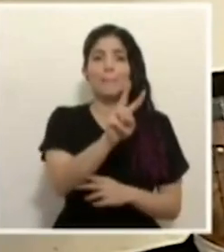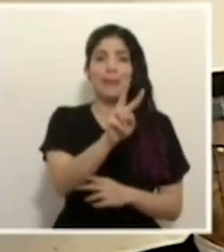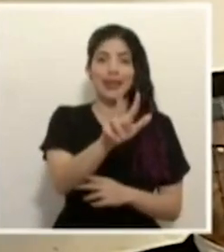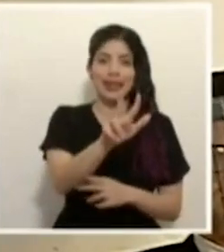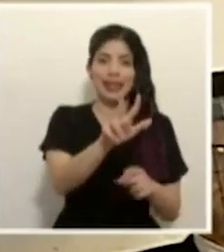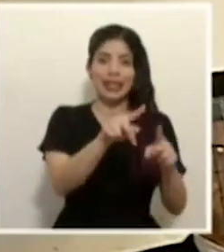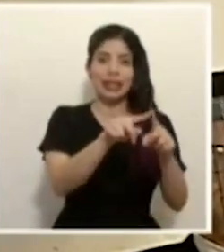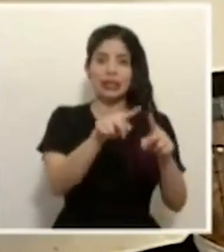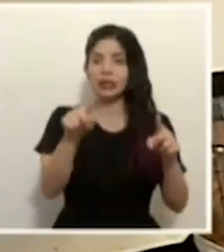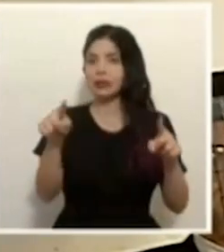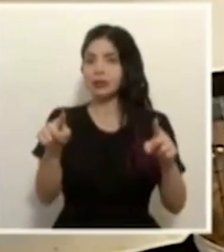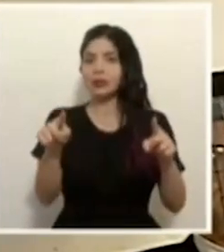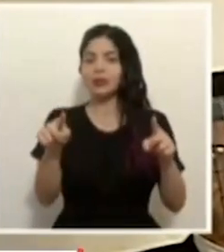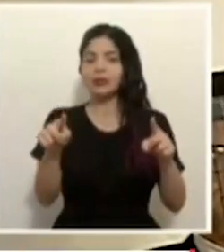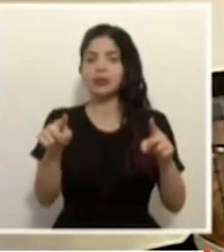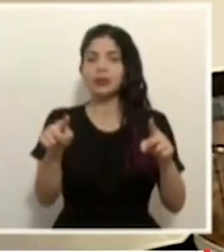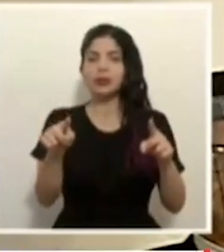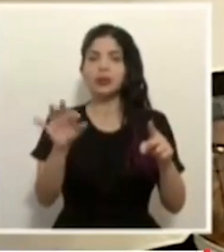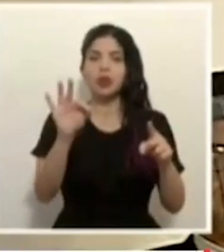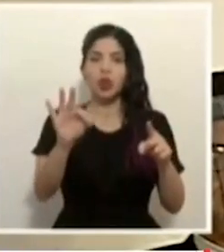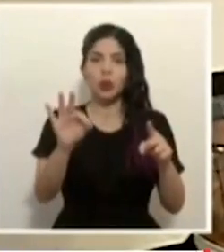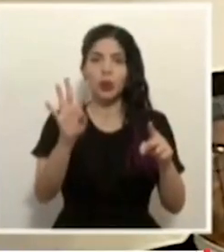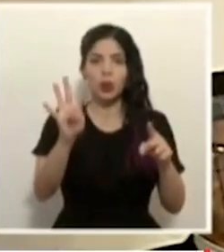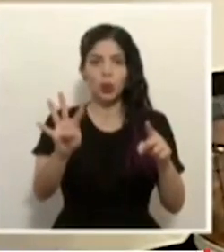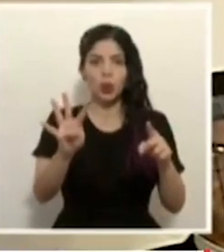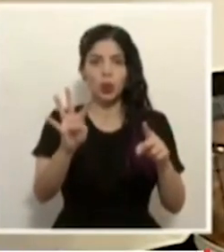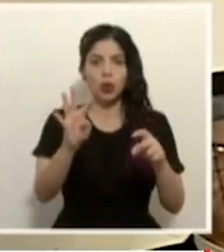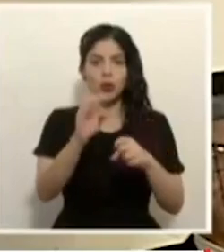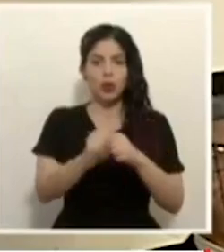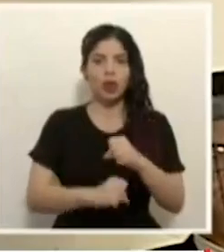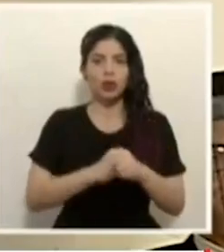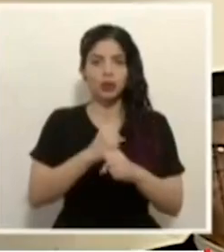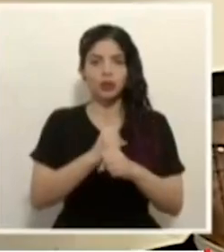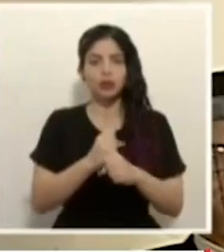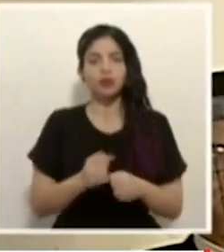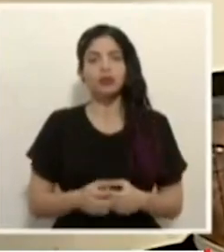hasta los 94 años.